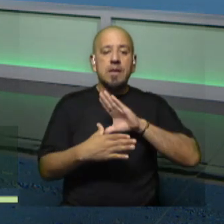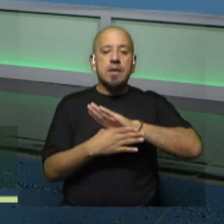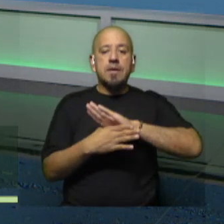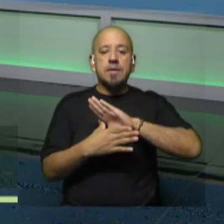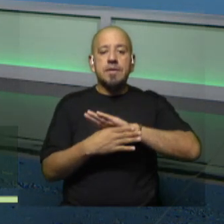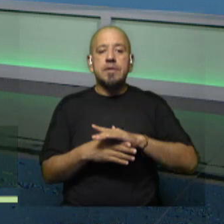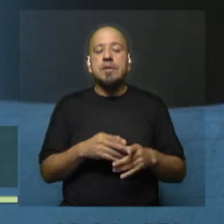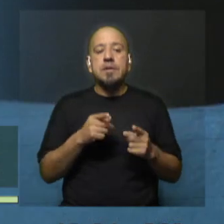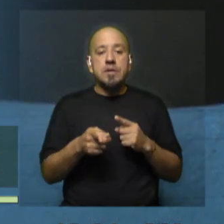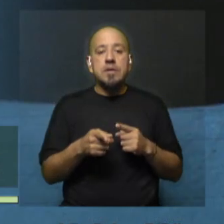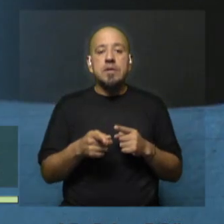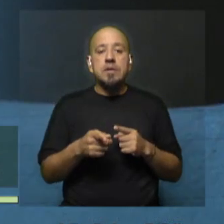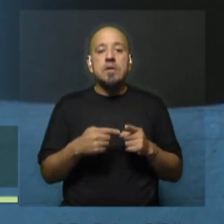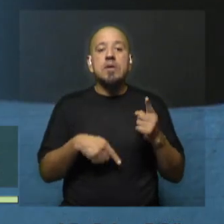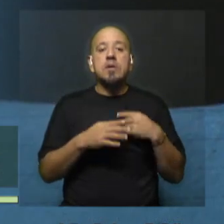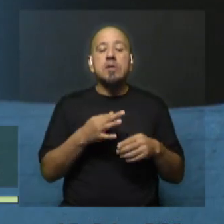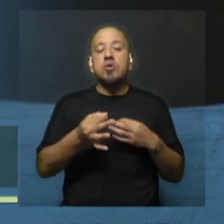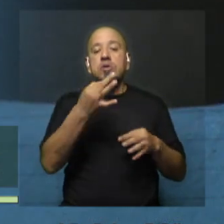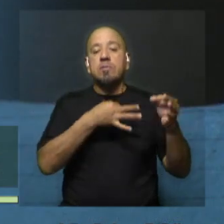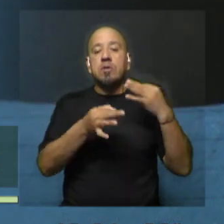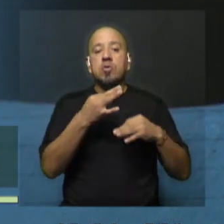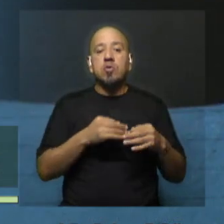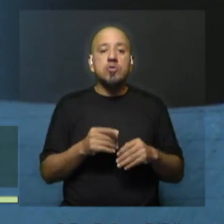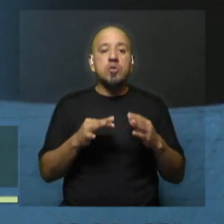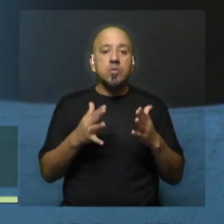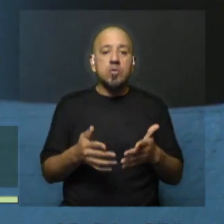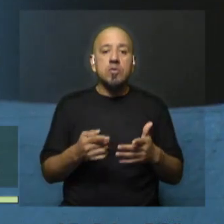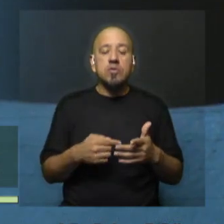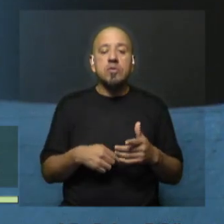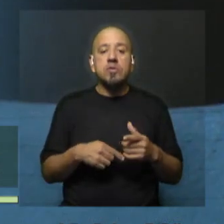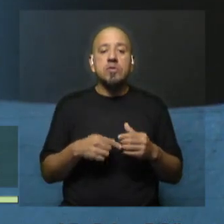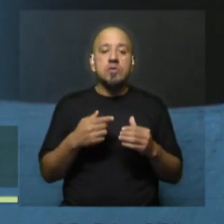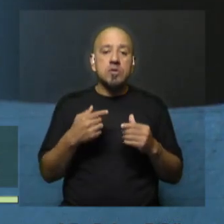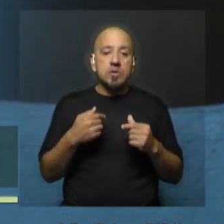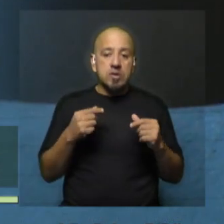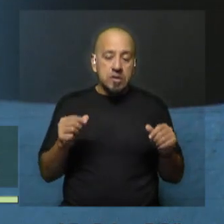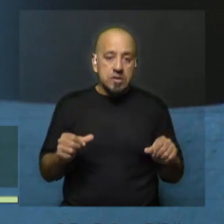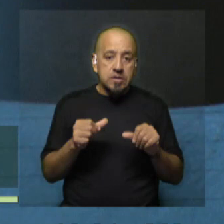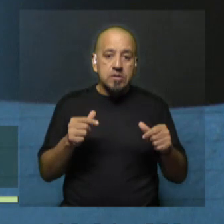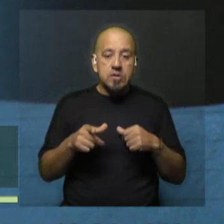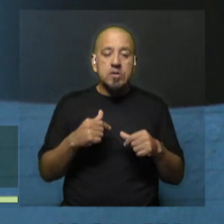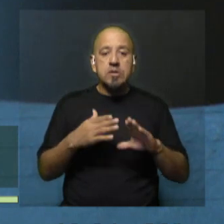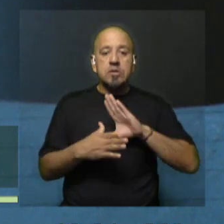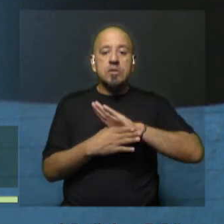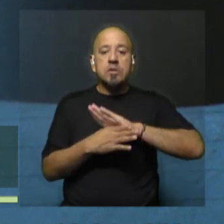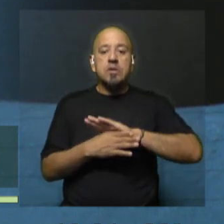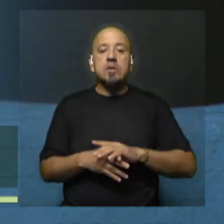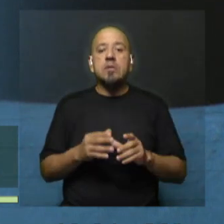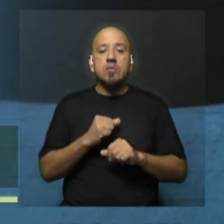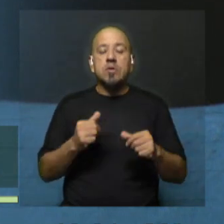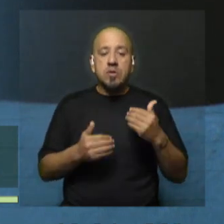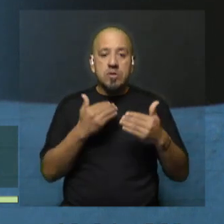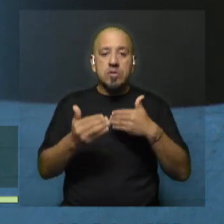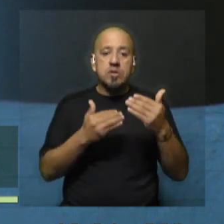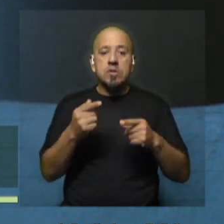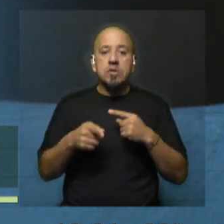Desarrollo Social y nos estaba mencionando, bueno, cuáles son los puntos en los cuales se hizo hincapié desde el Ministerio de Desarrollo Social para intentar desarrollar